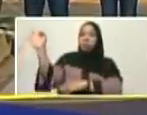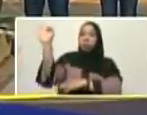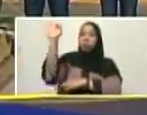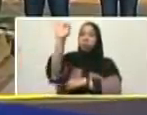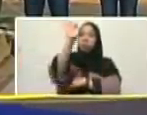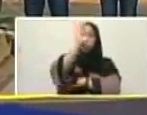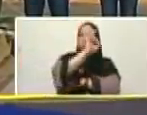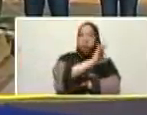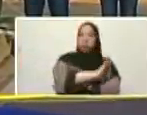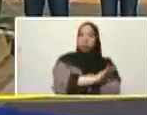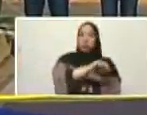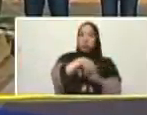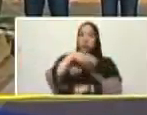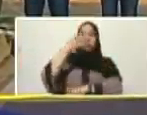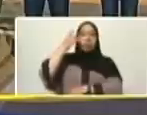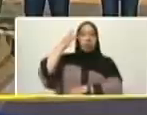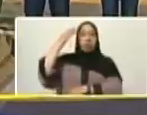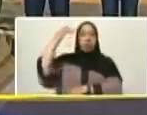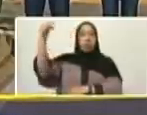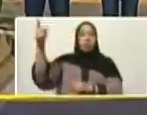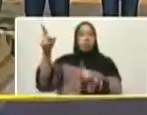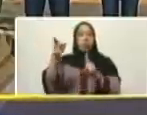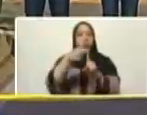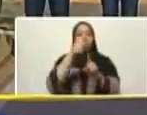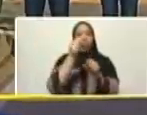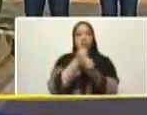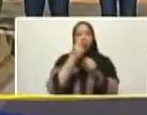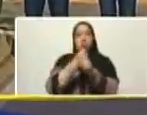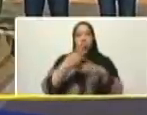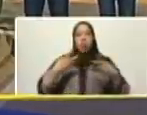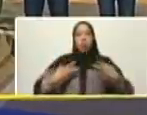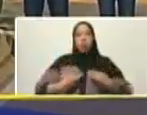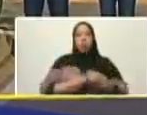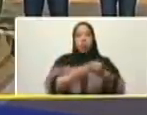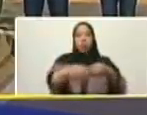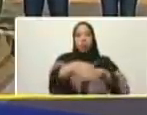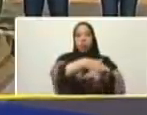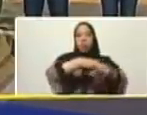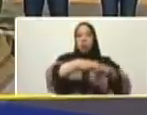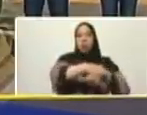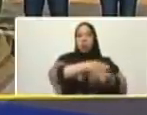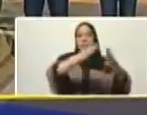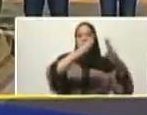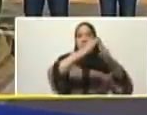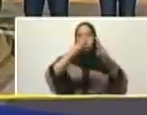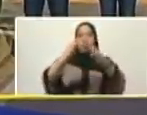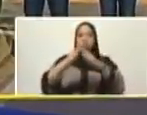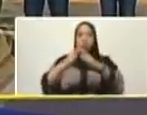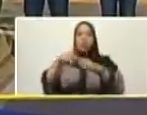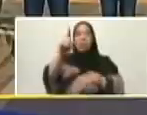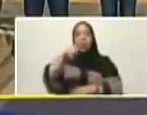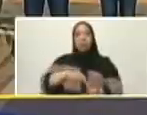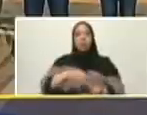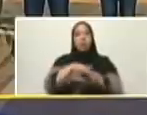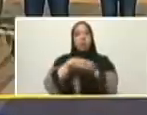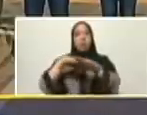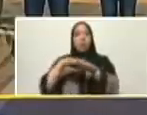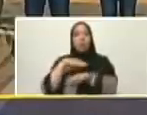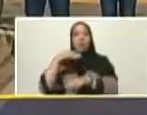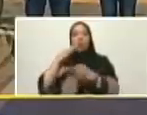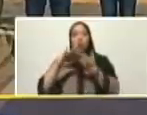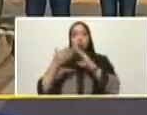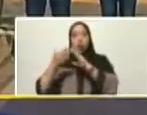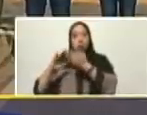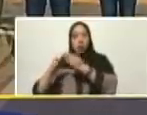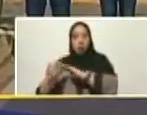hacer realidad este sueño junto a los trabajadores del ministerio de vivienda del ministerio de las comunas y también